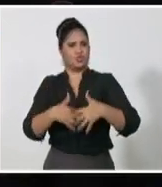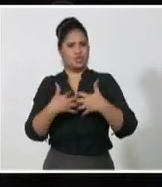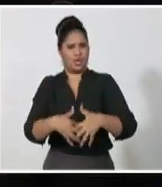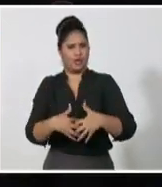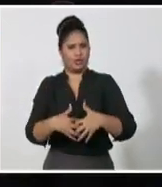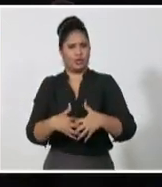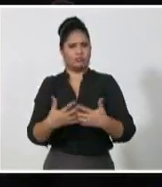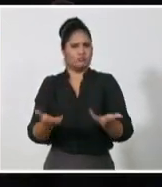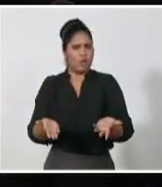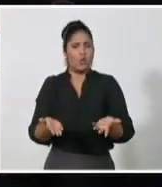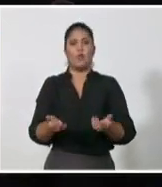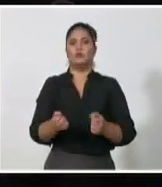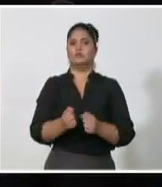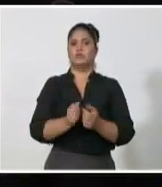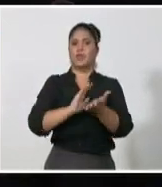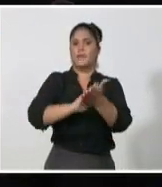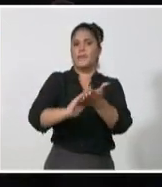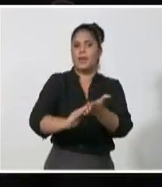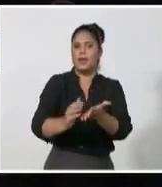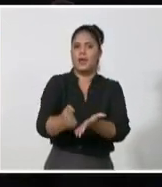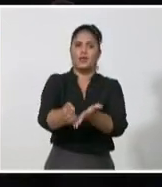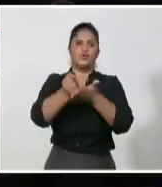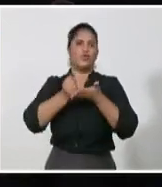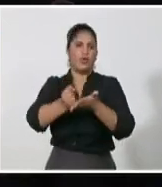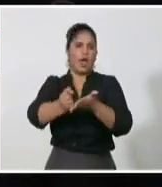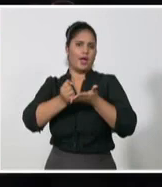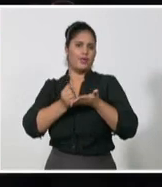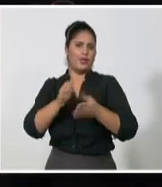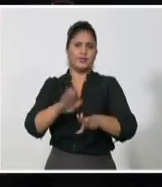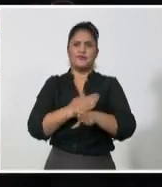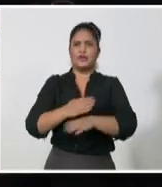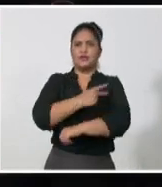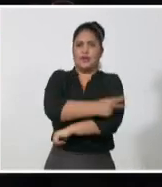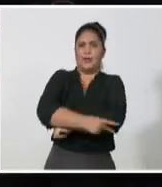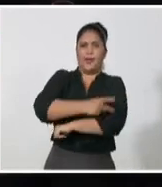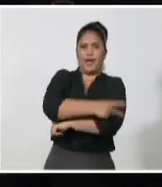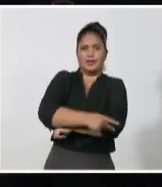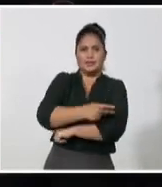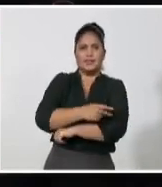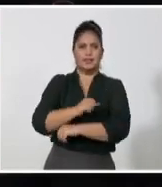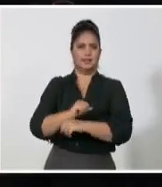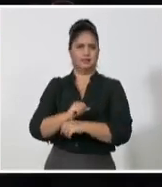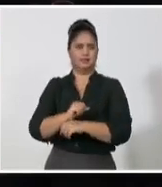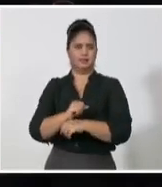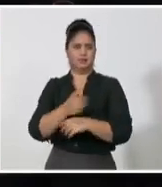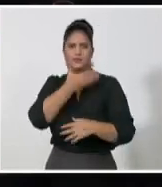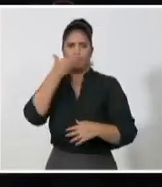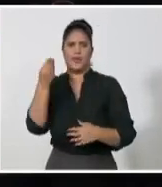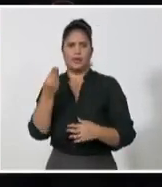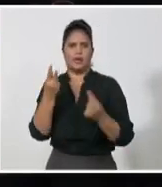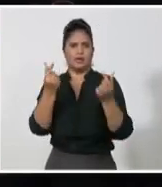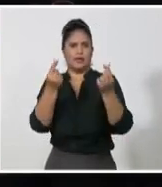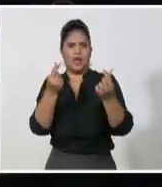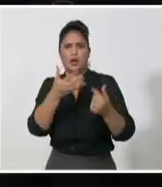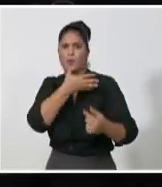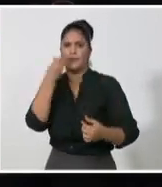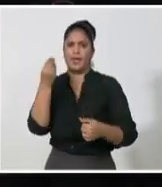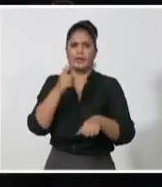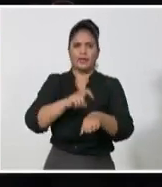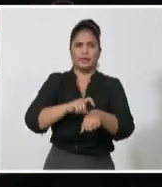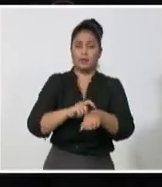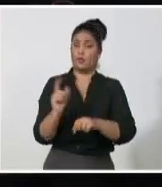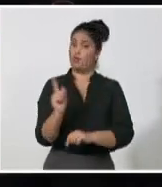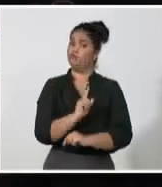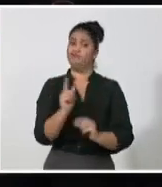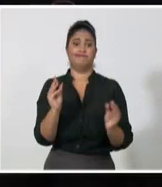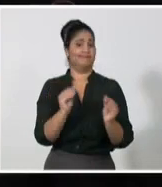lo que tenemos y no pretender gastar más, gastar más que lo que seamos capaces de generar en ingresos. Eso nos